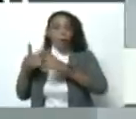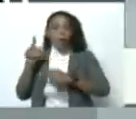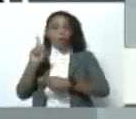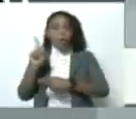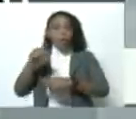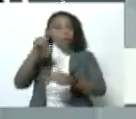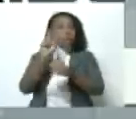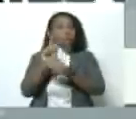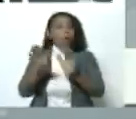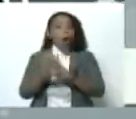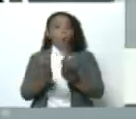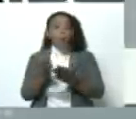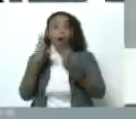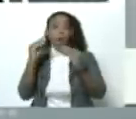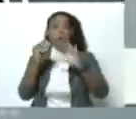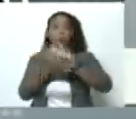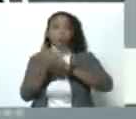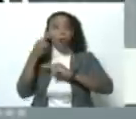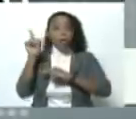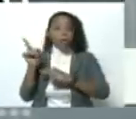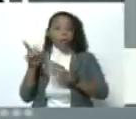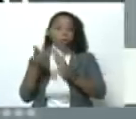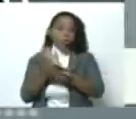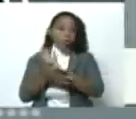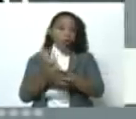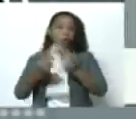de eso. Hoy el Unión Europea le ha dado una cachetada.